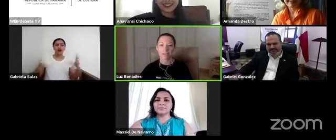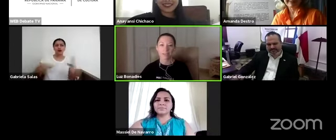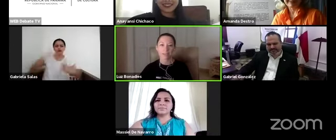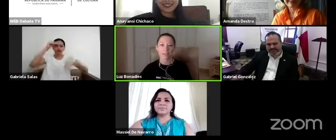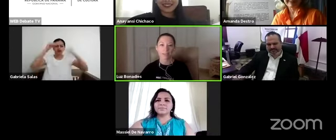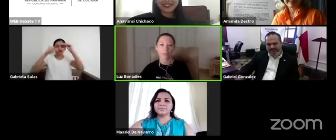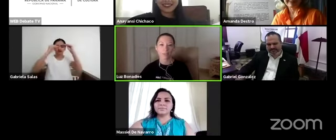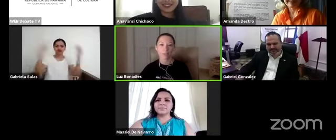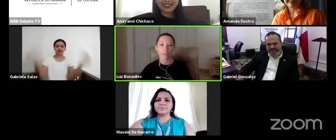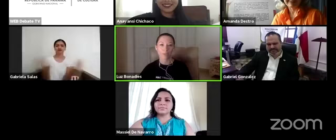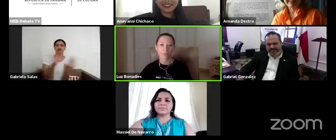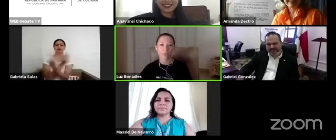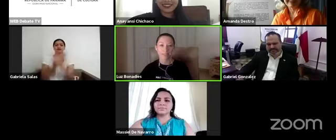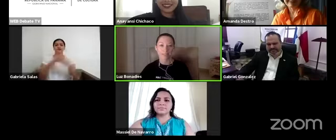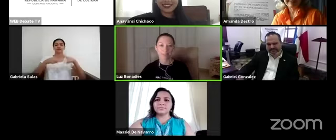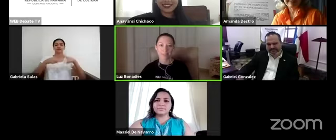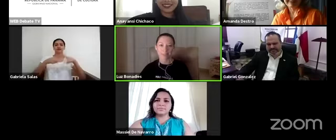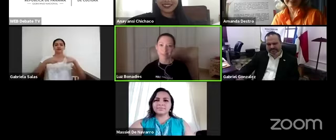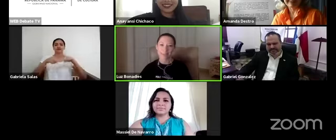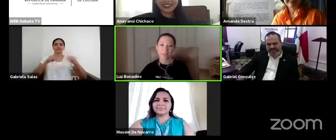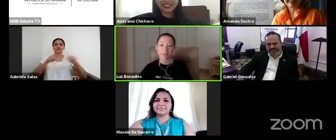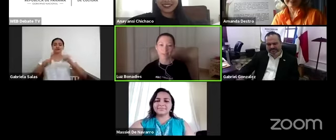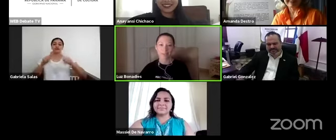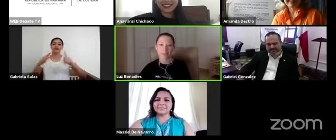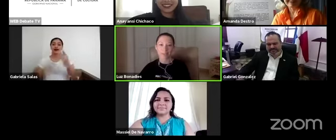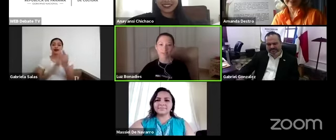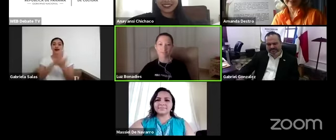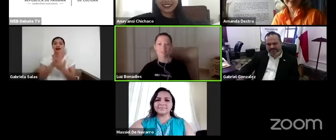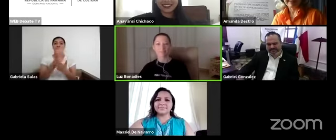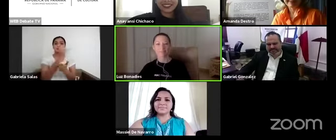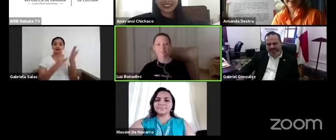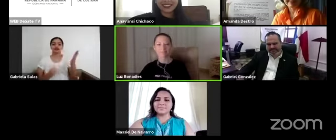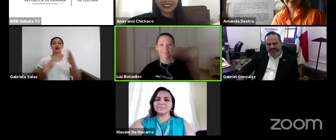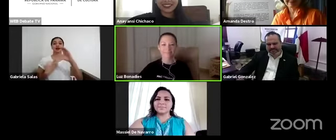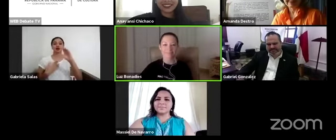expresiones artísticas contemporáneas. Es un placer estar con ustedes hoy.